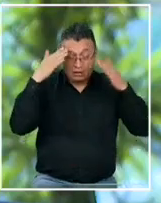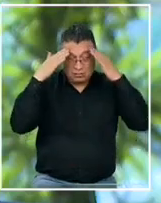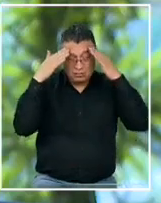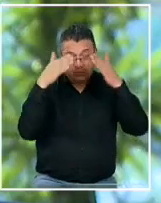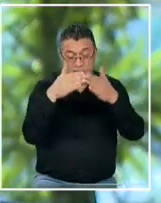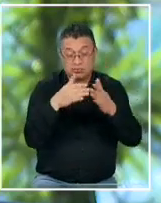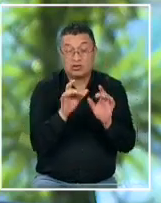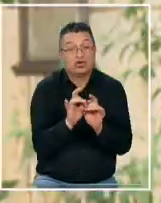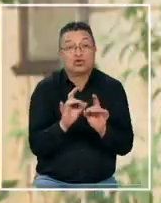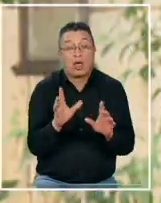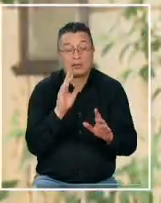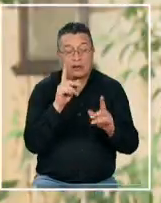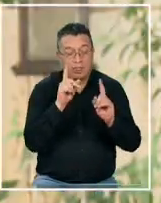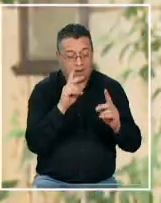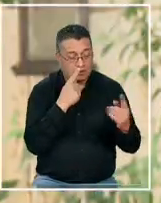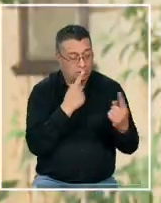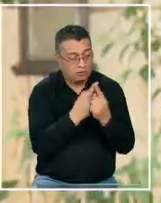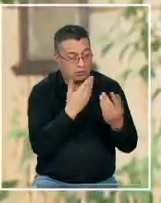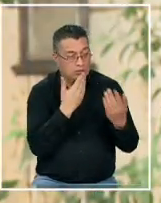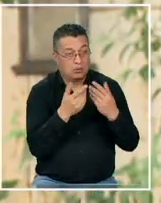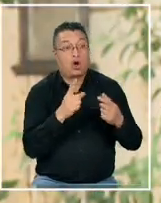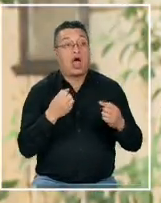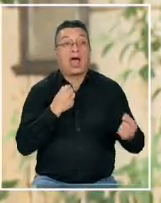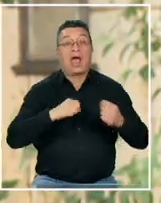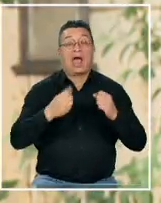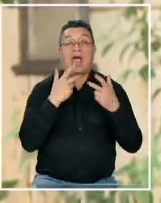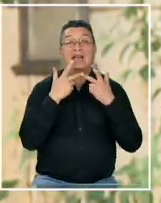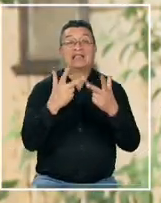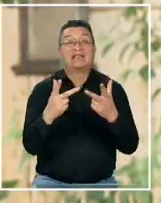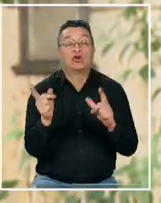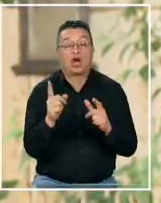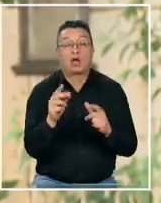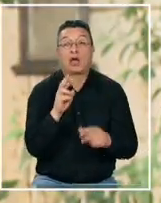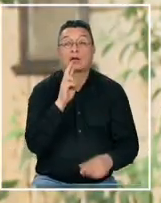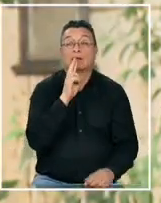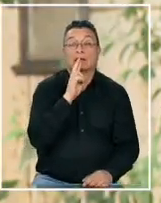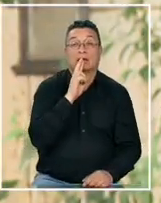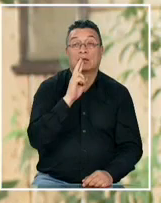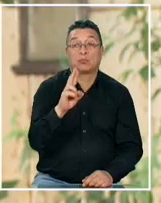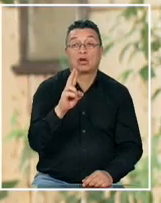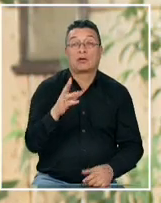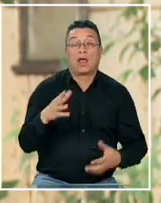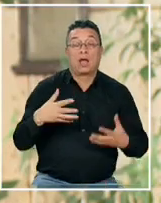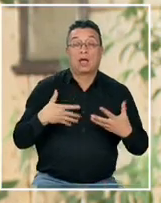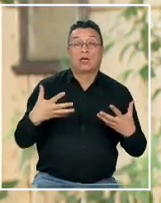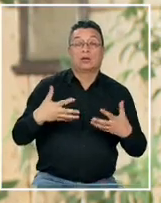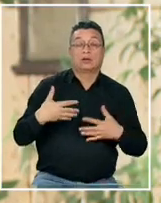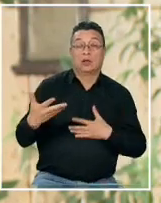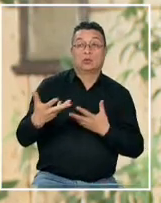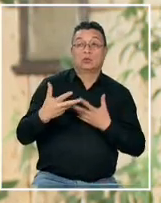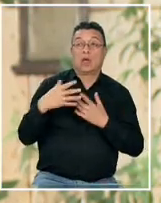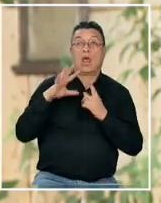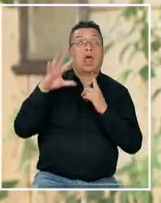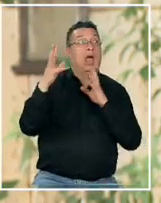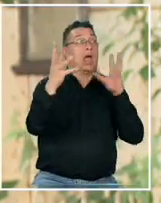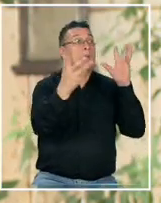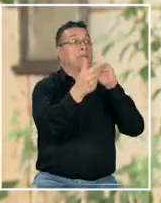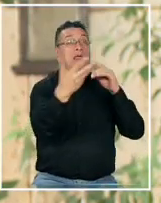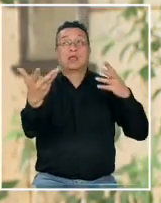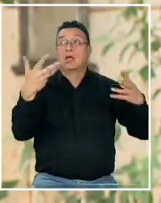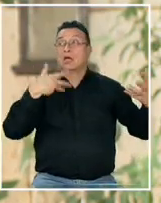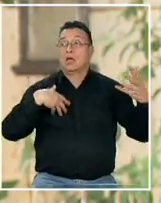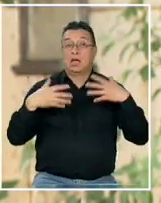aprender a tratarlo no son conductas agresivas son conductas frente a una respuesta de un estímulo que el ambiente ya